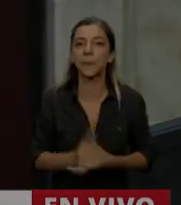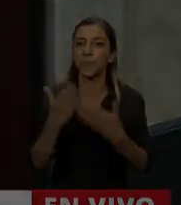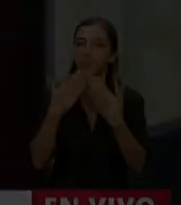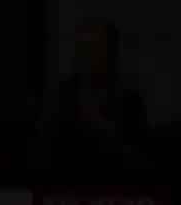diputada.